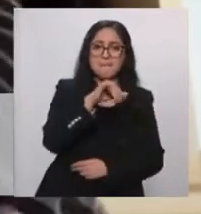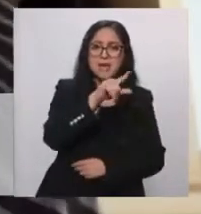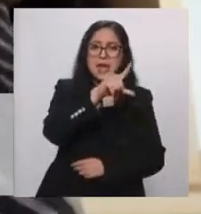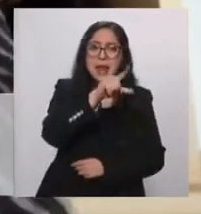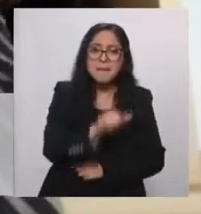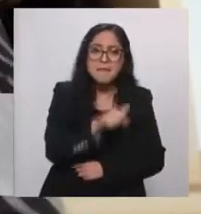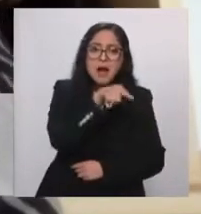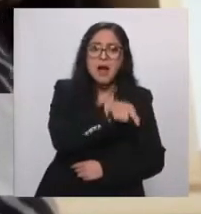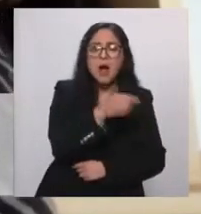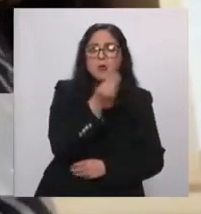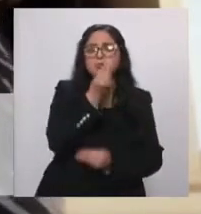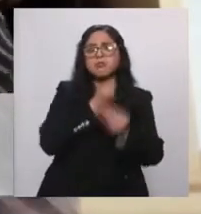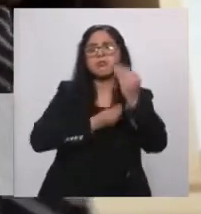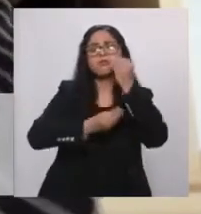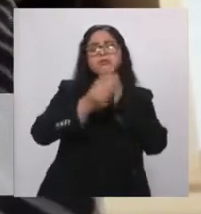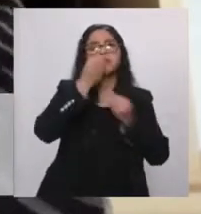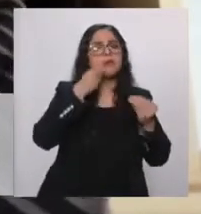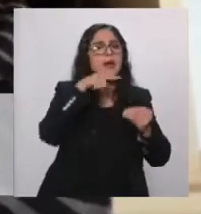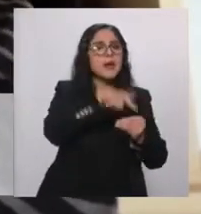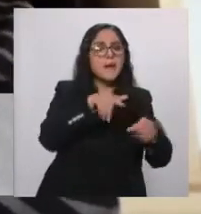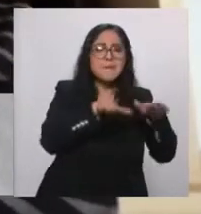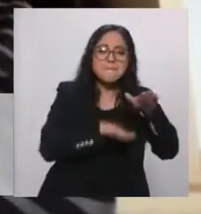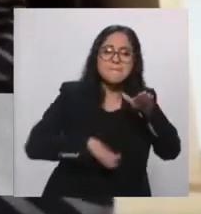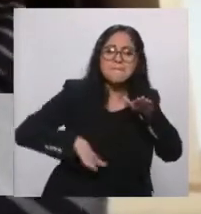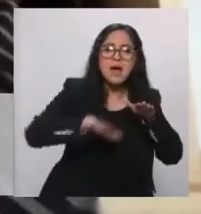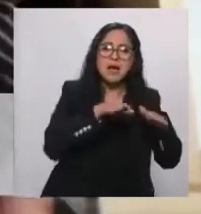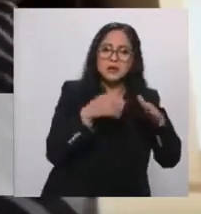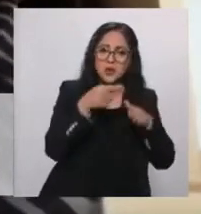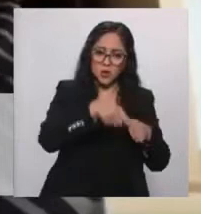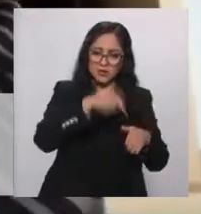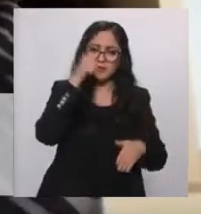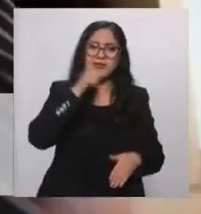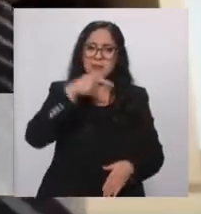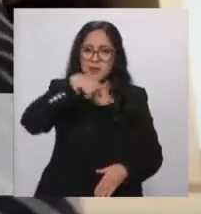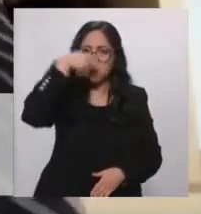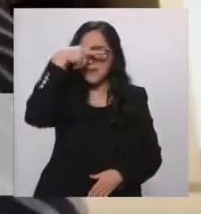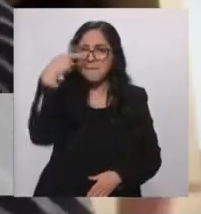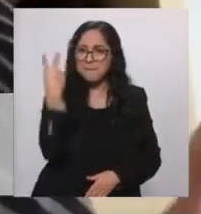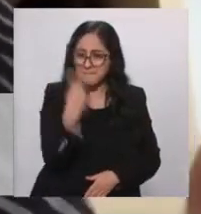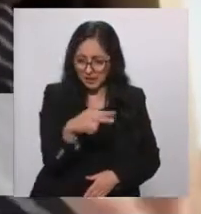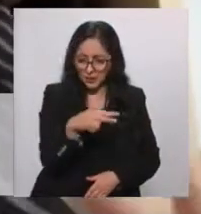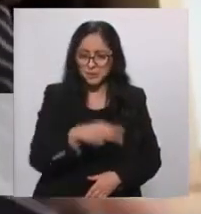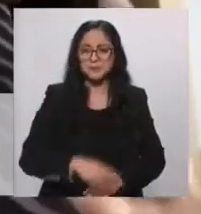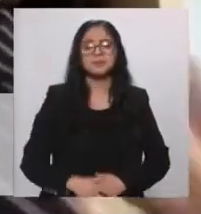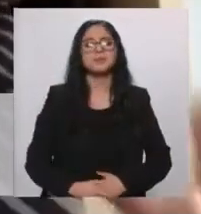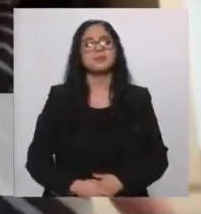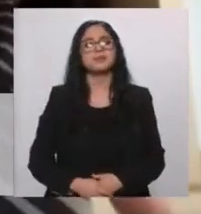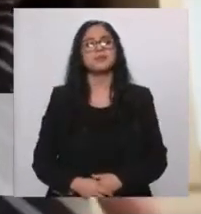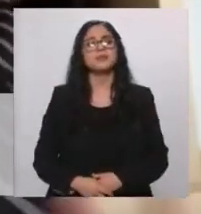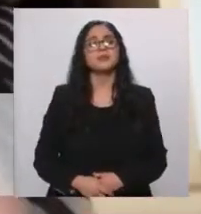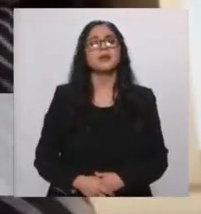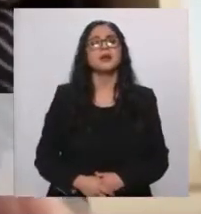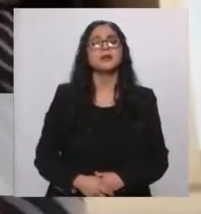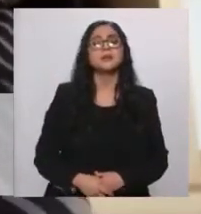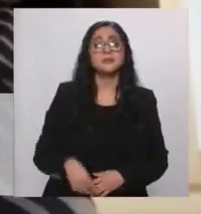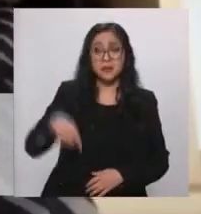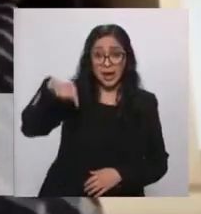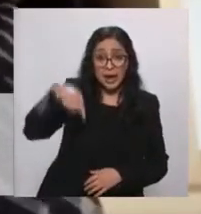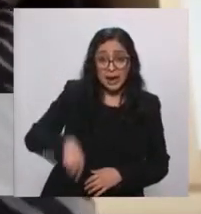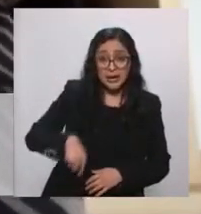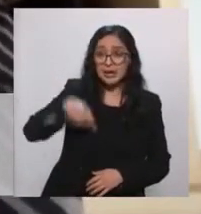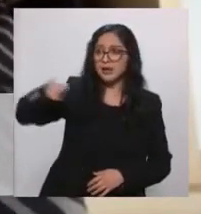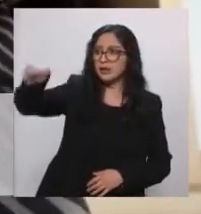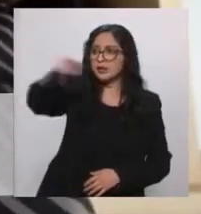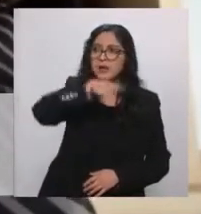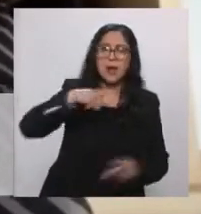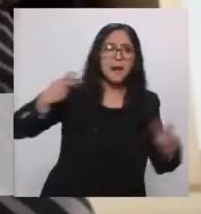milpa, Y en México dejamos de, o sea, no consumimos la cantidad de frijoles que deberíamos de